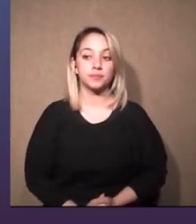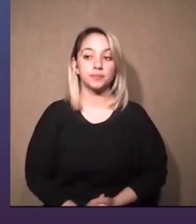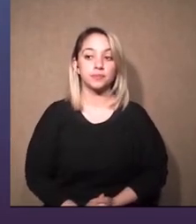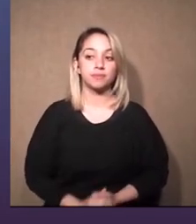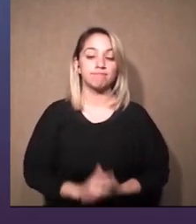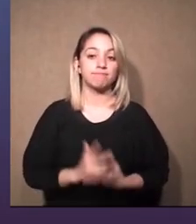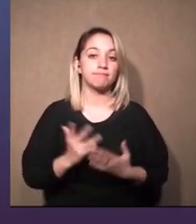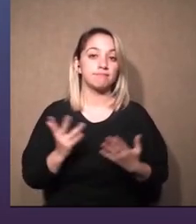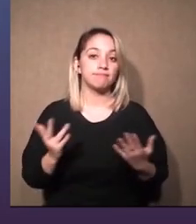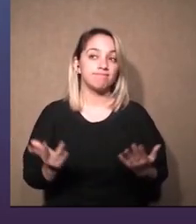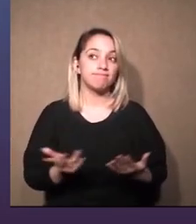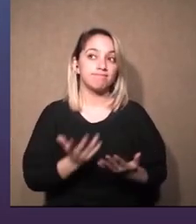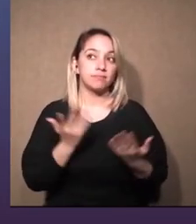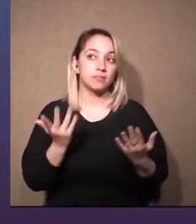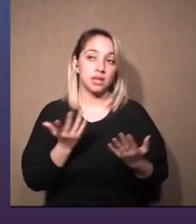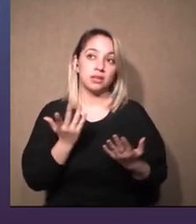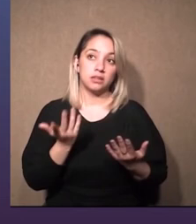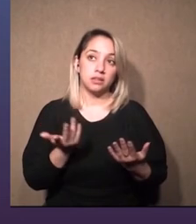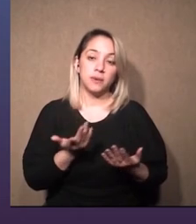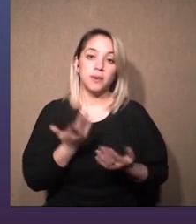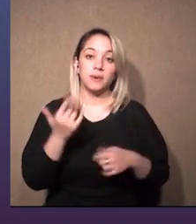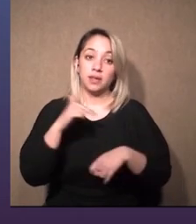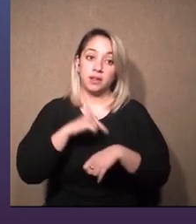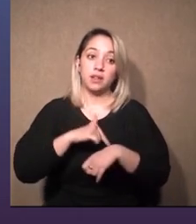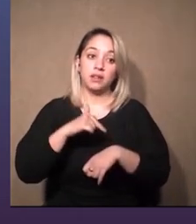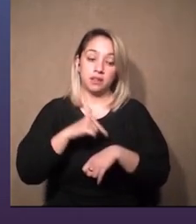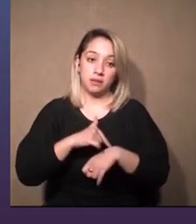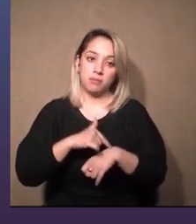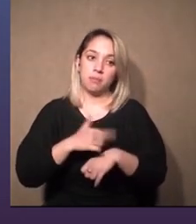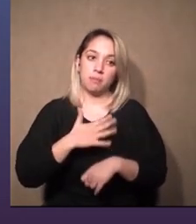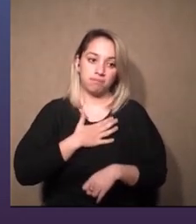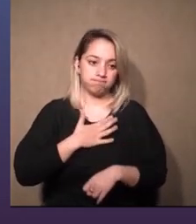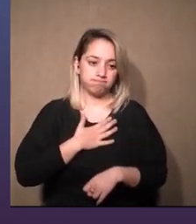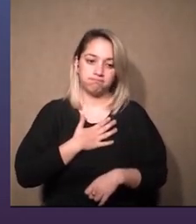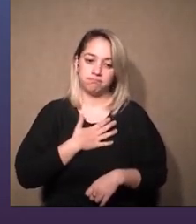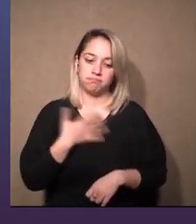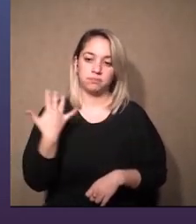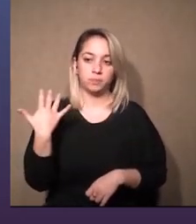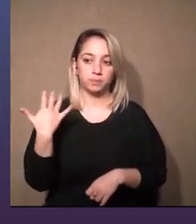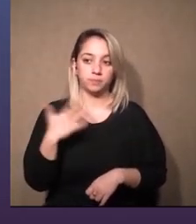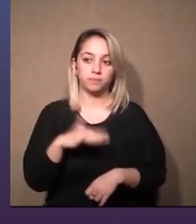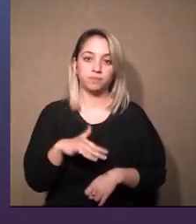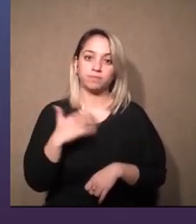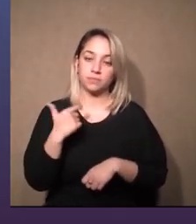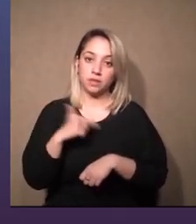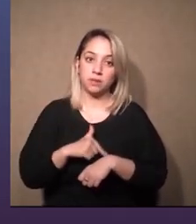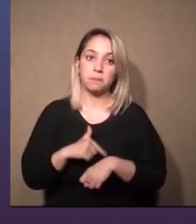el tiempo para mí el tiempo